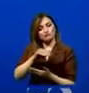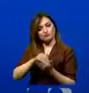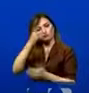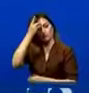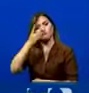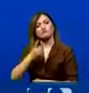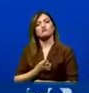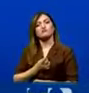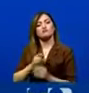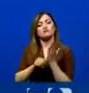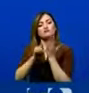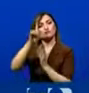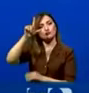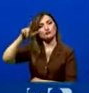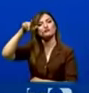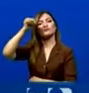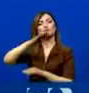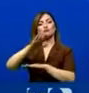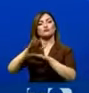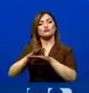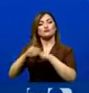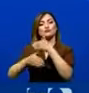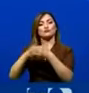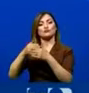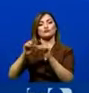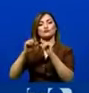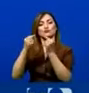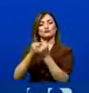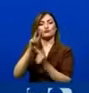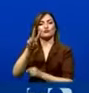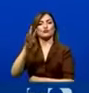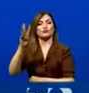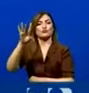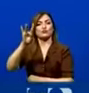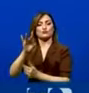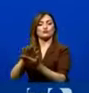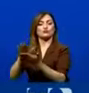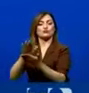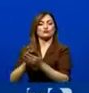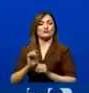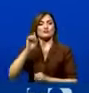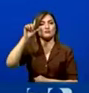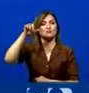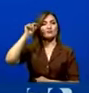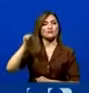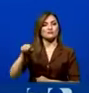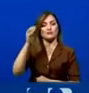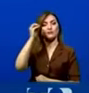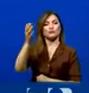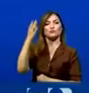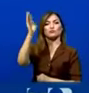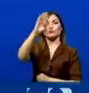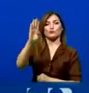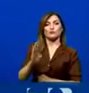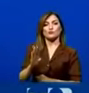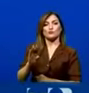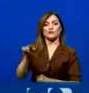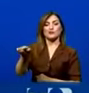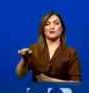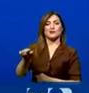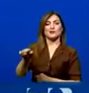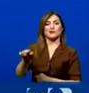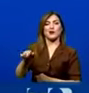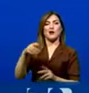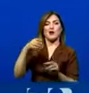tiene el Ministerio de Gobierno frente al proceso de las amnistías. El gobierno no va a olvidar nunca el asalto a Quito,